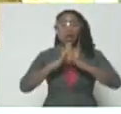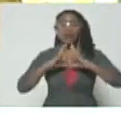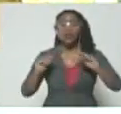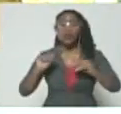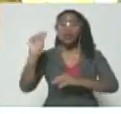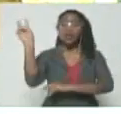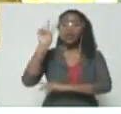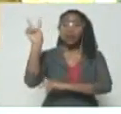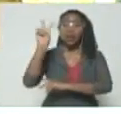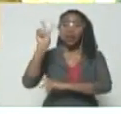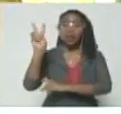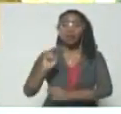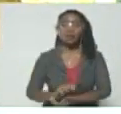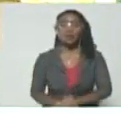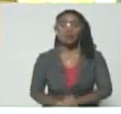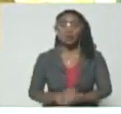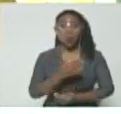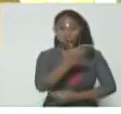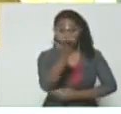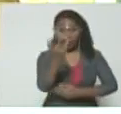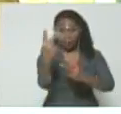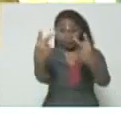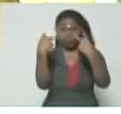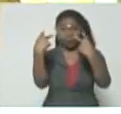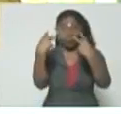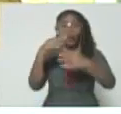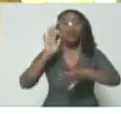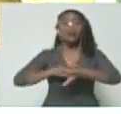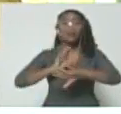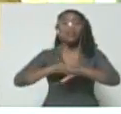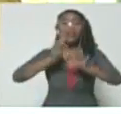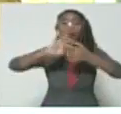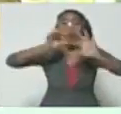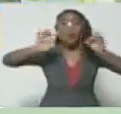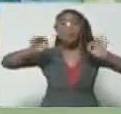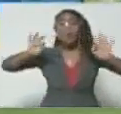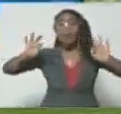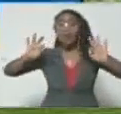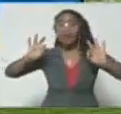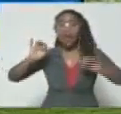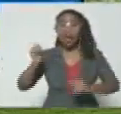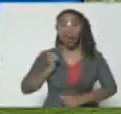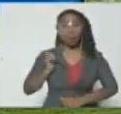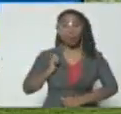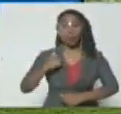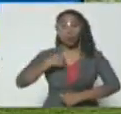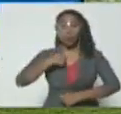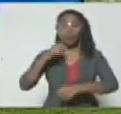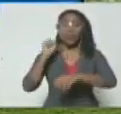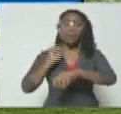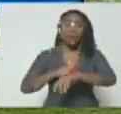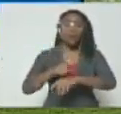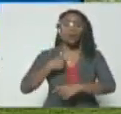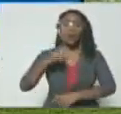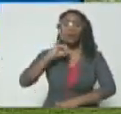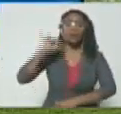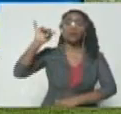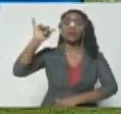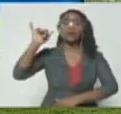Venezuela. Fíjense ustedes lo que está pasando con las Olimpiadas, aprovecho tempranito para denunciarlo.